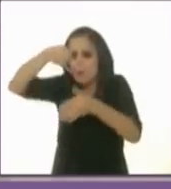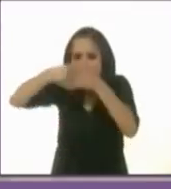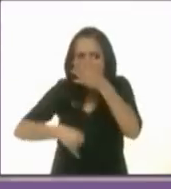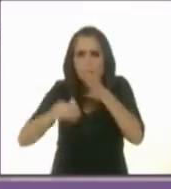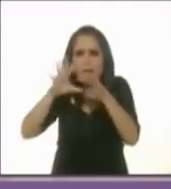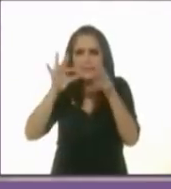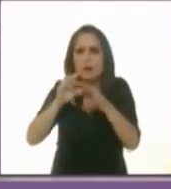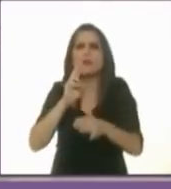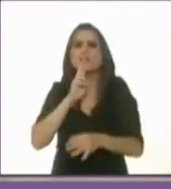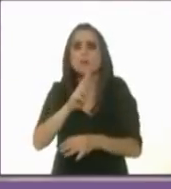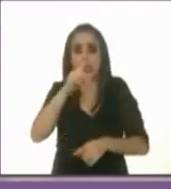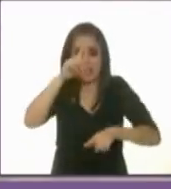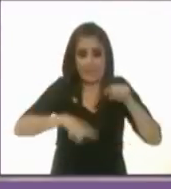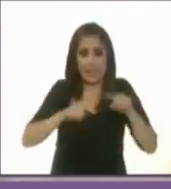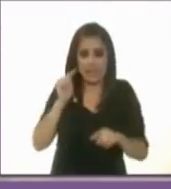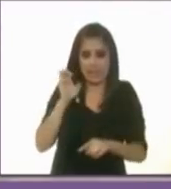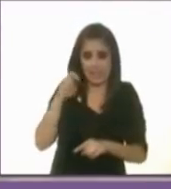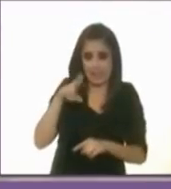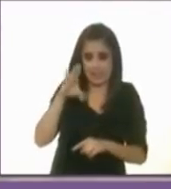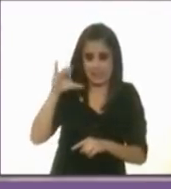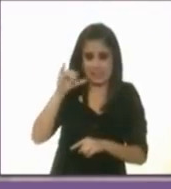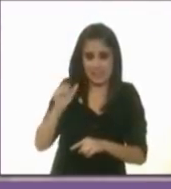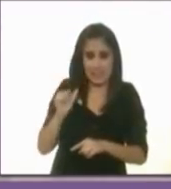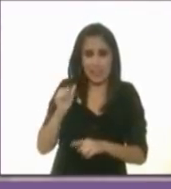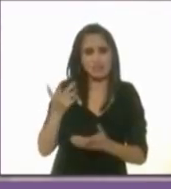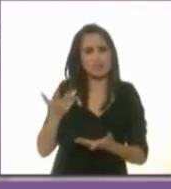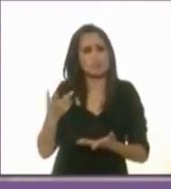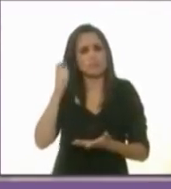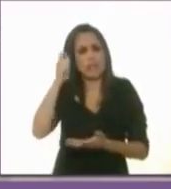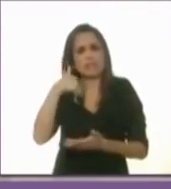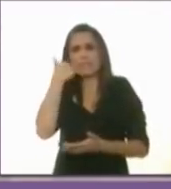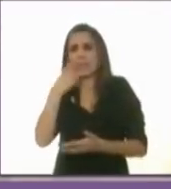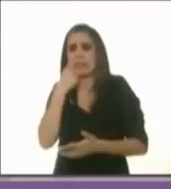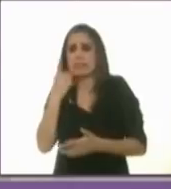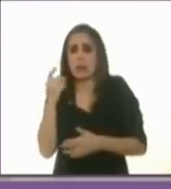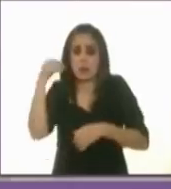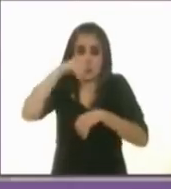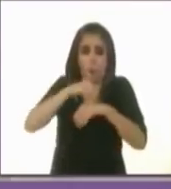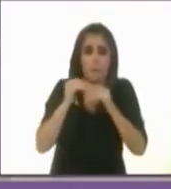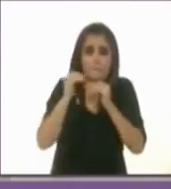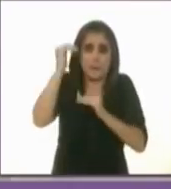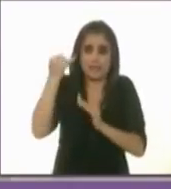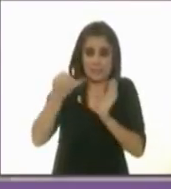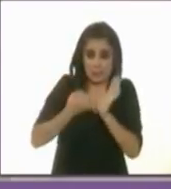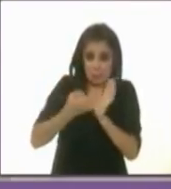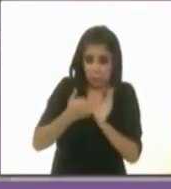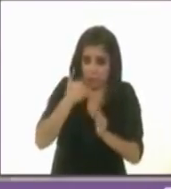responder, ¿quitar la tenencia implicaría poner o aumentar otros impuestos?